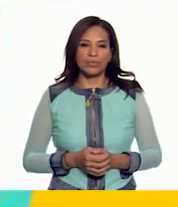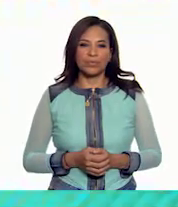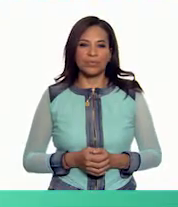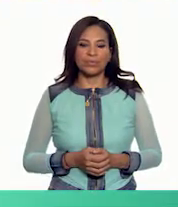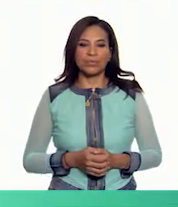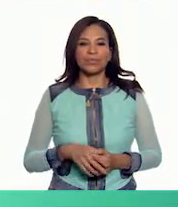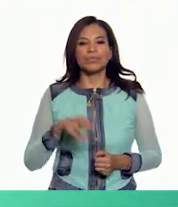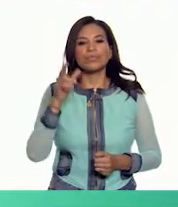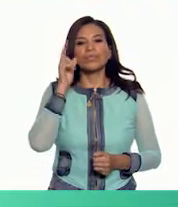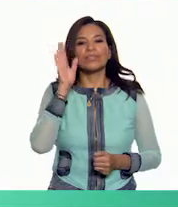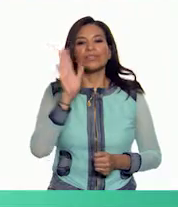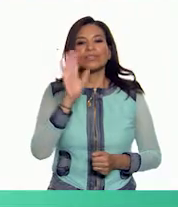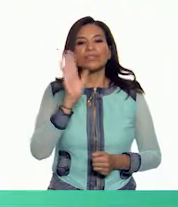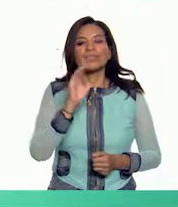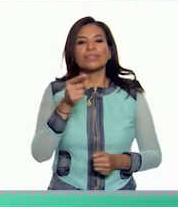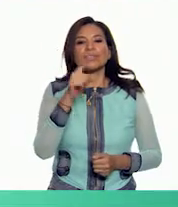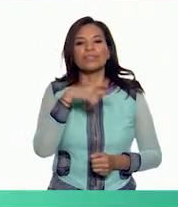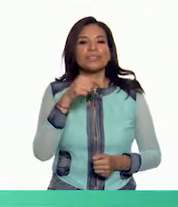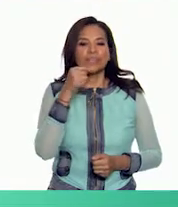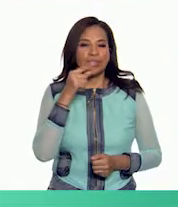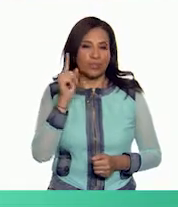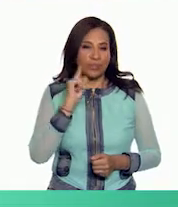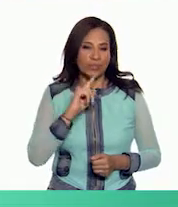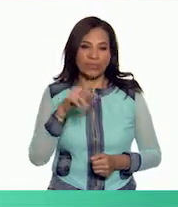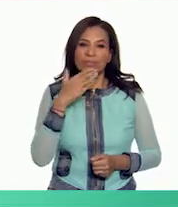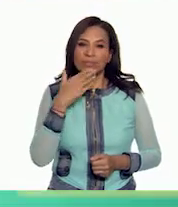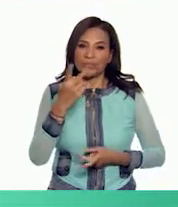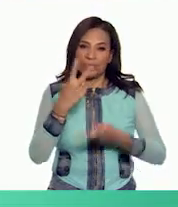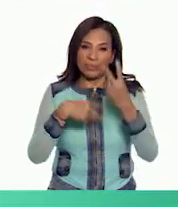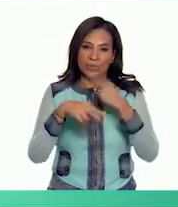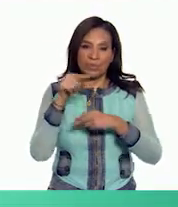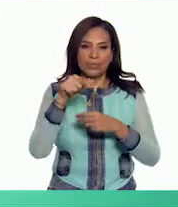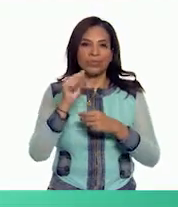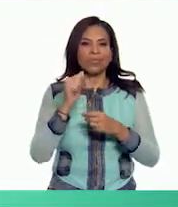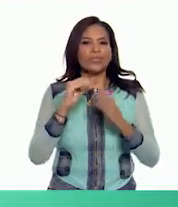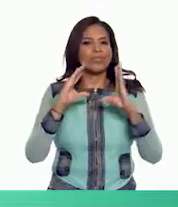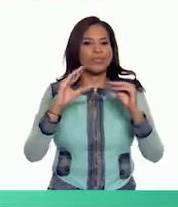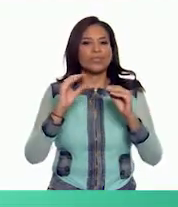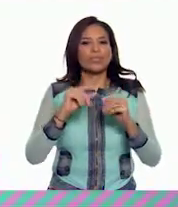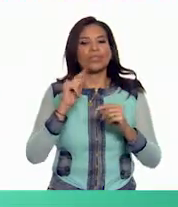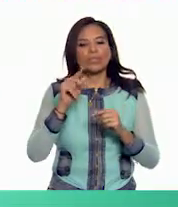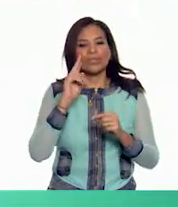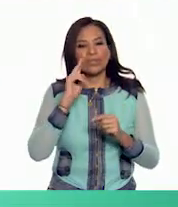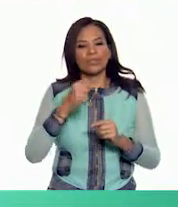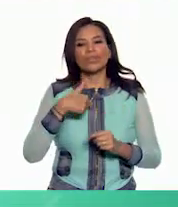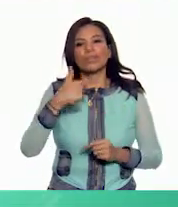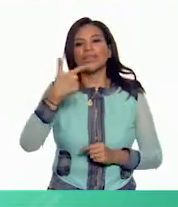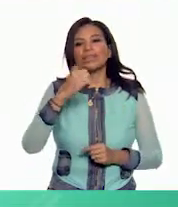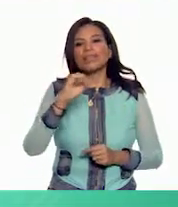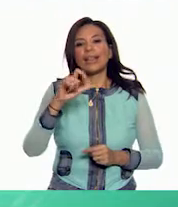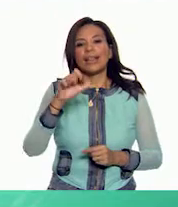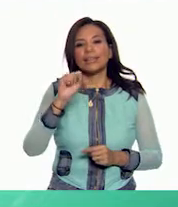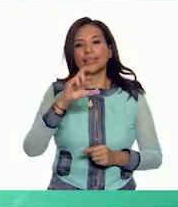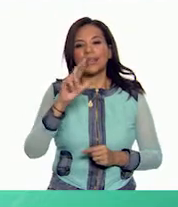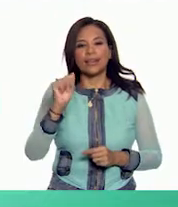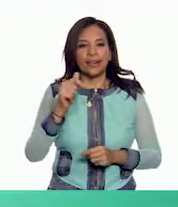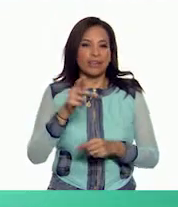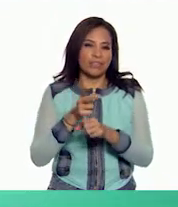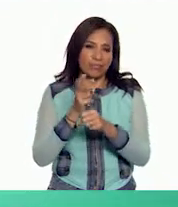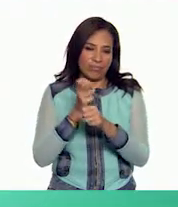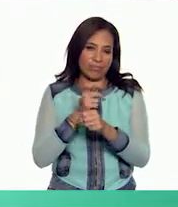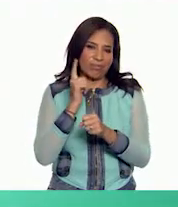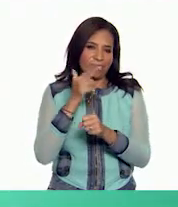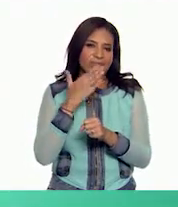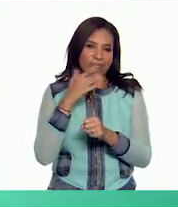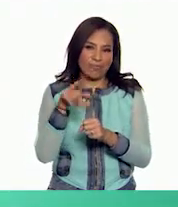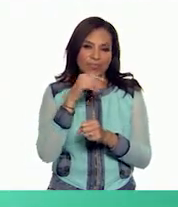Hola, amigas y amigos. Bienvenidos a esta lección de Telecuántrix. Soy Cistela Sierra y me alegro acompañarlos en una